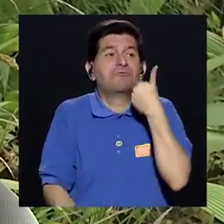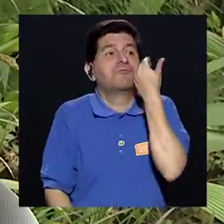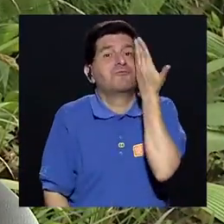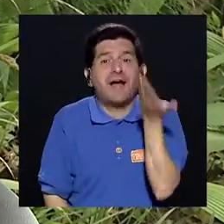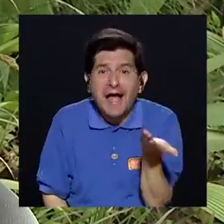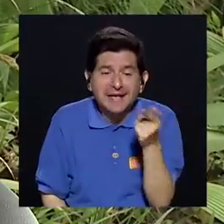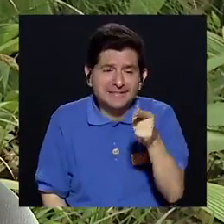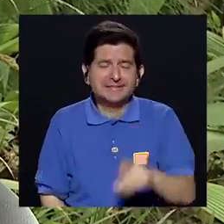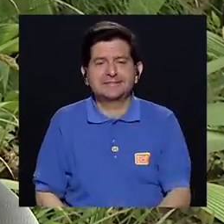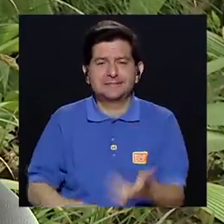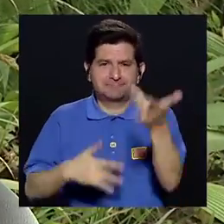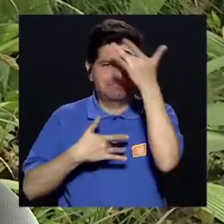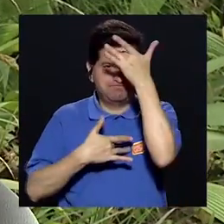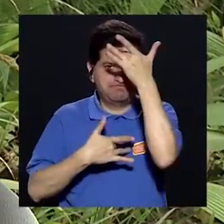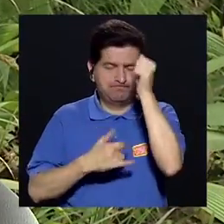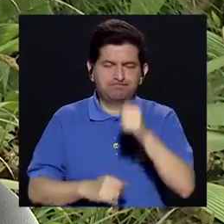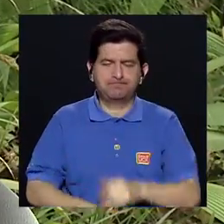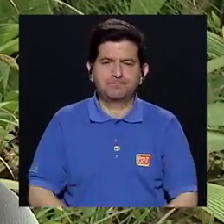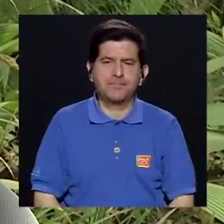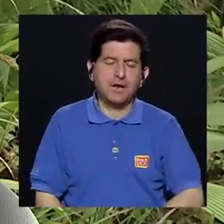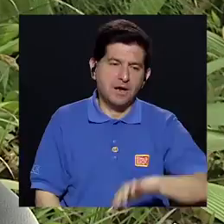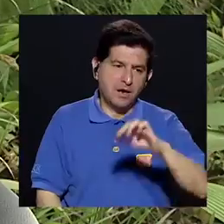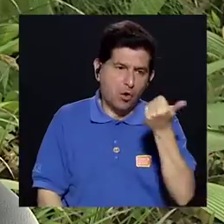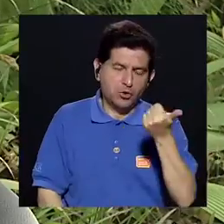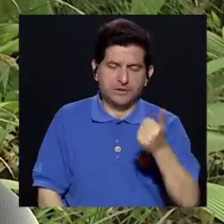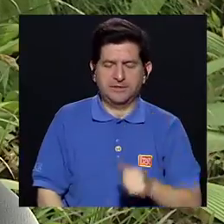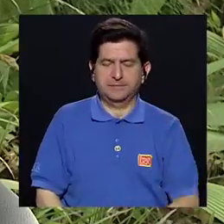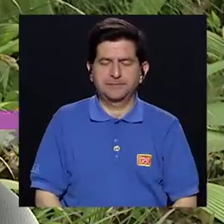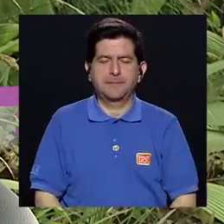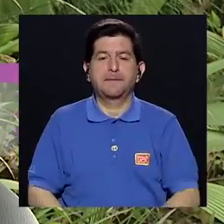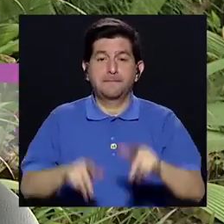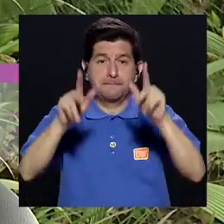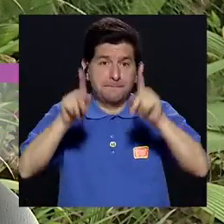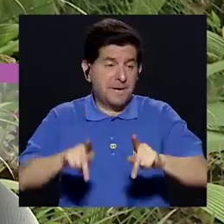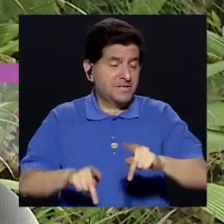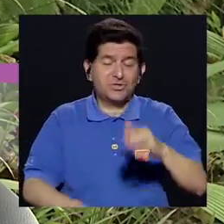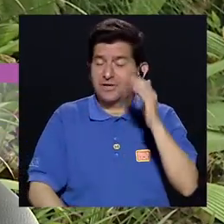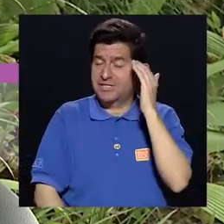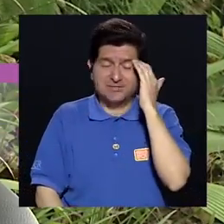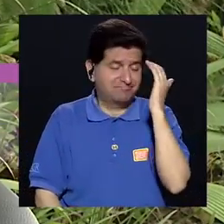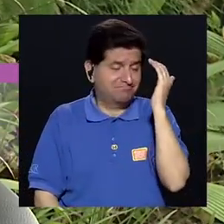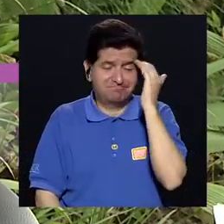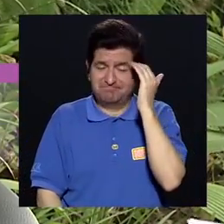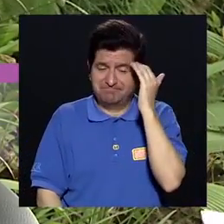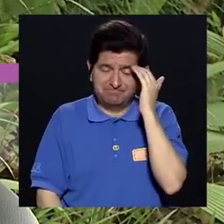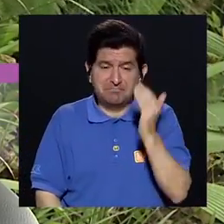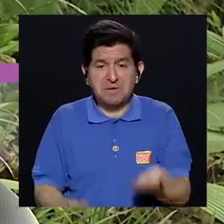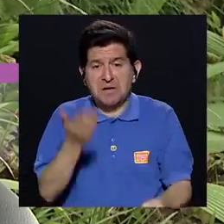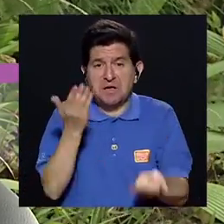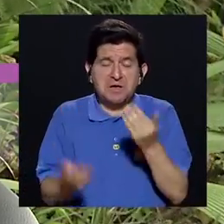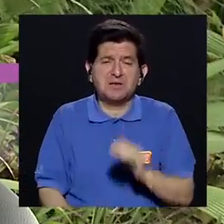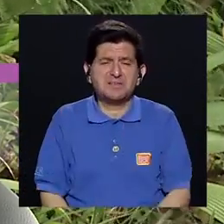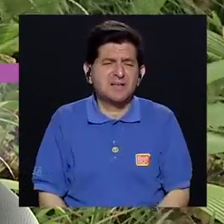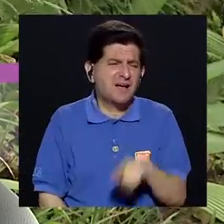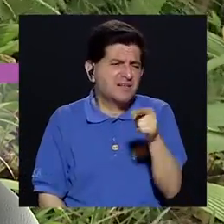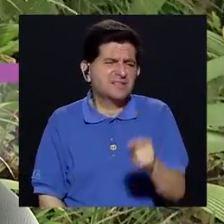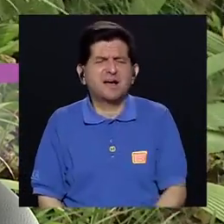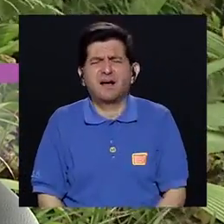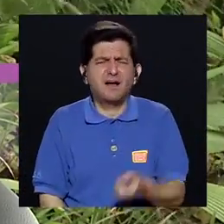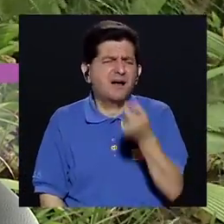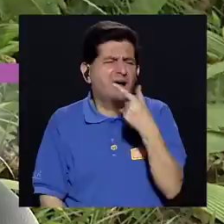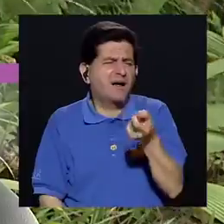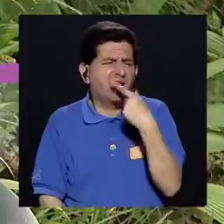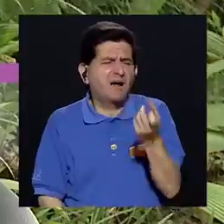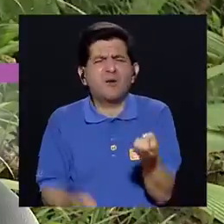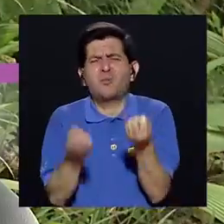fácil De que se contamine Y la otra Es que las personas No toman la conciencia O por temor Al exceso de pastillas Que a veces la gente